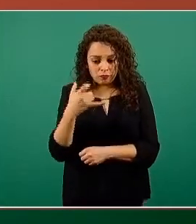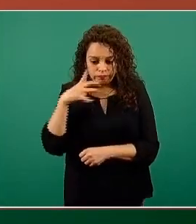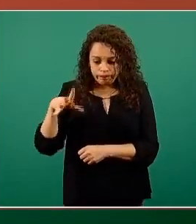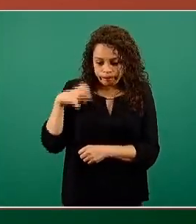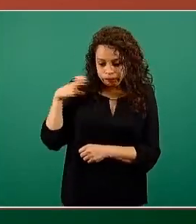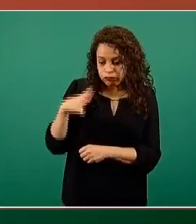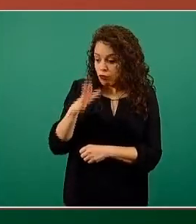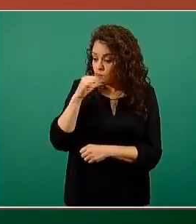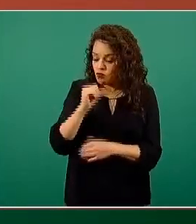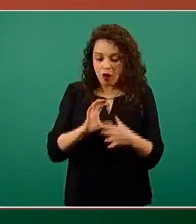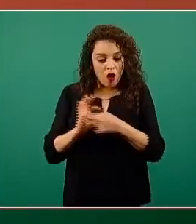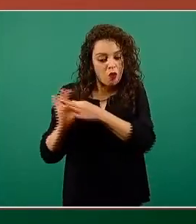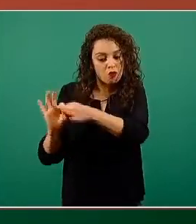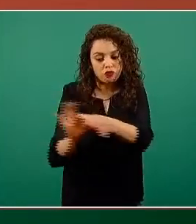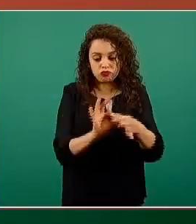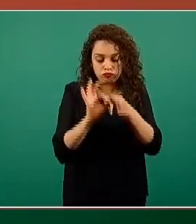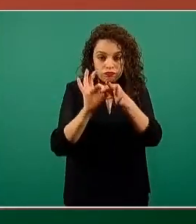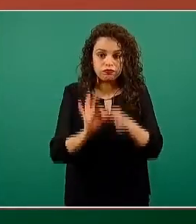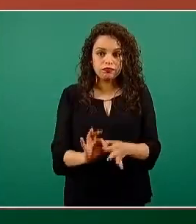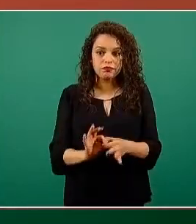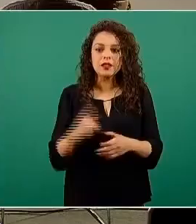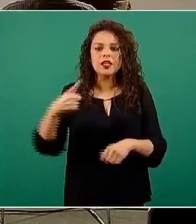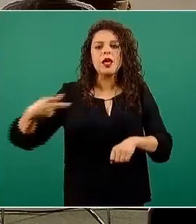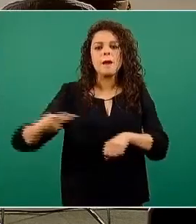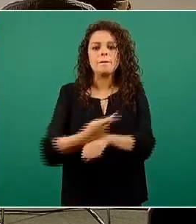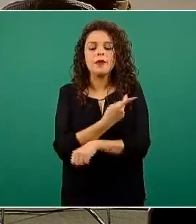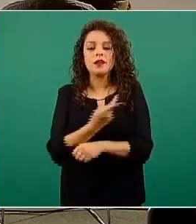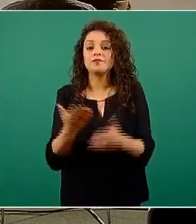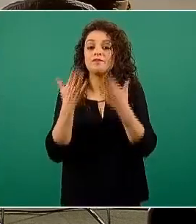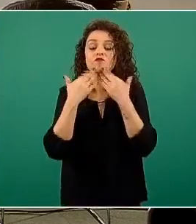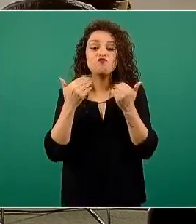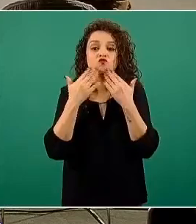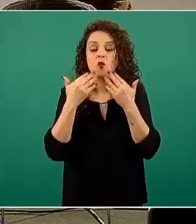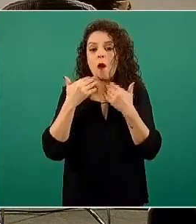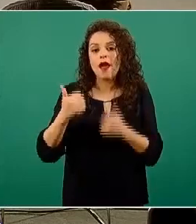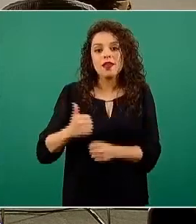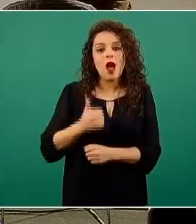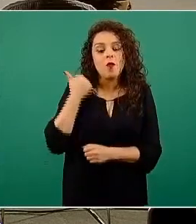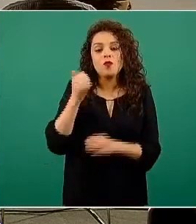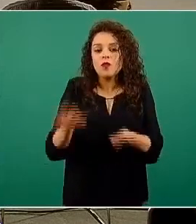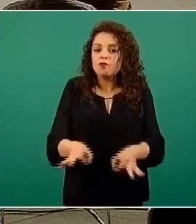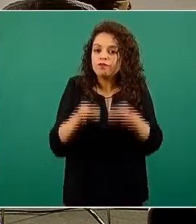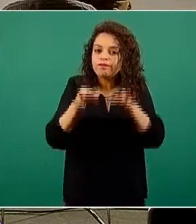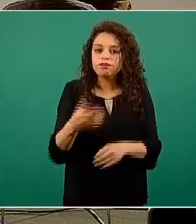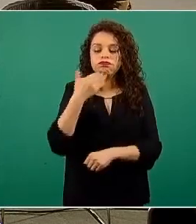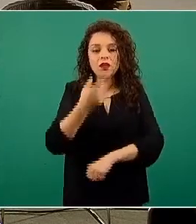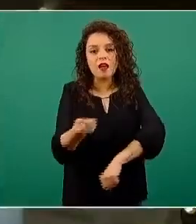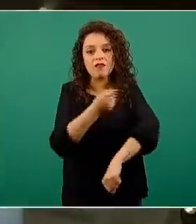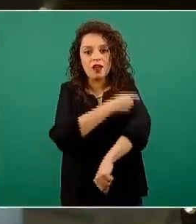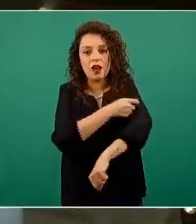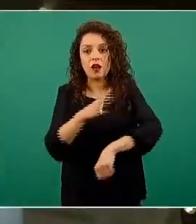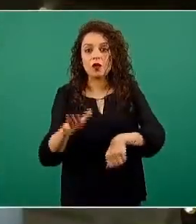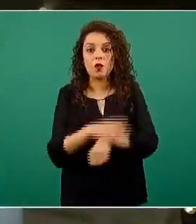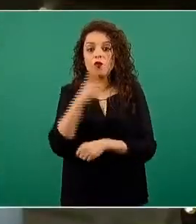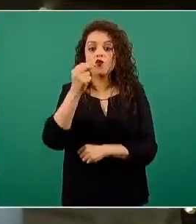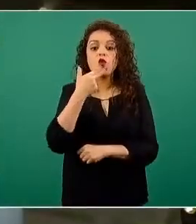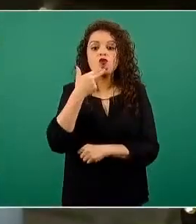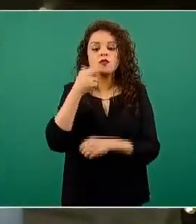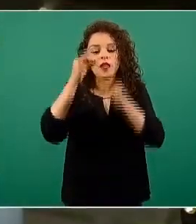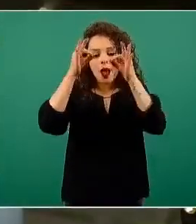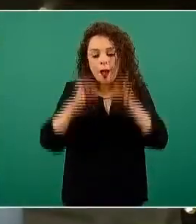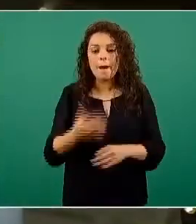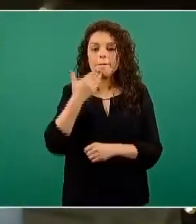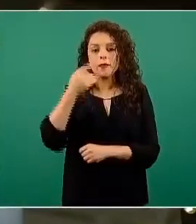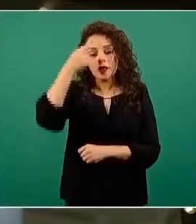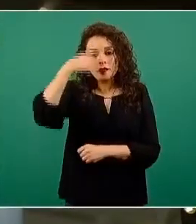coordinados, tendríamos un desaprovechamiento de las vacunas porque no se lograría el uso óptimo para